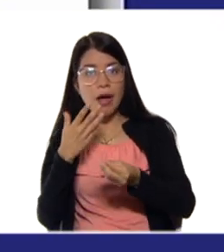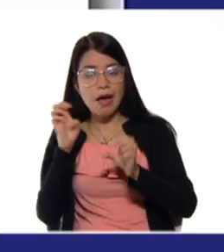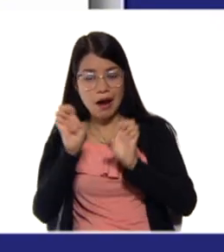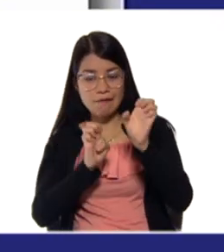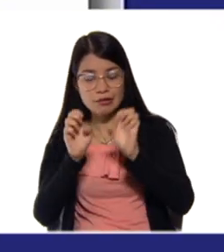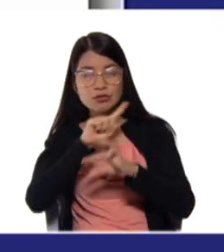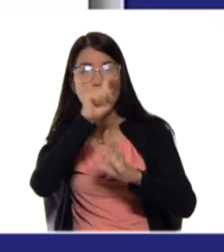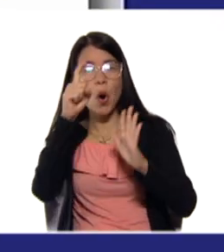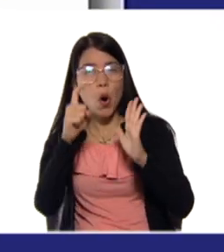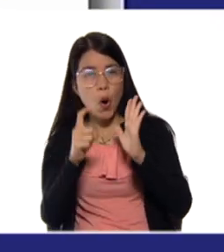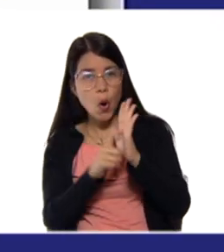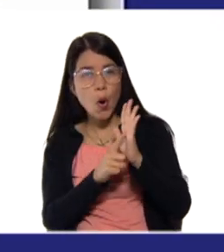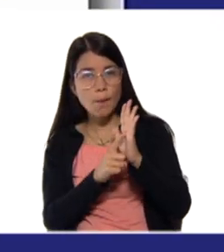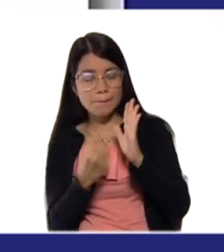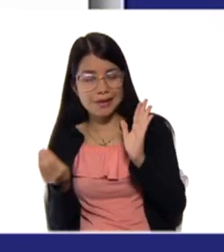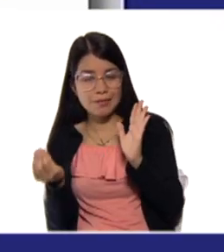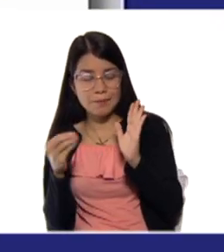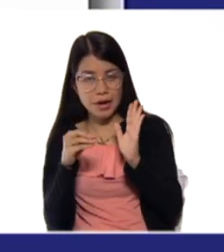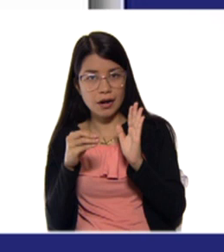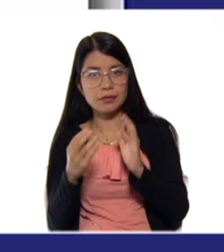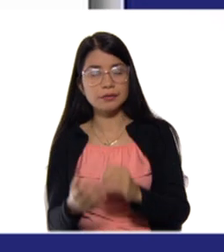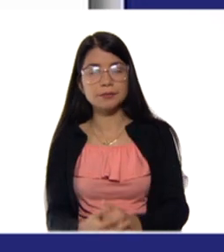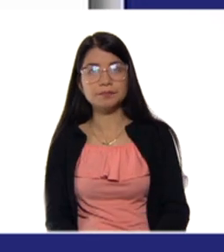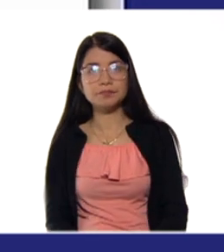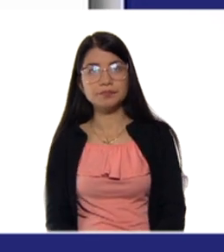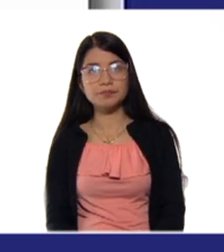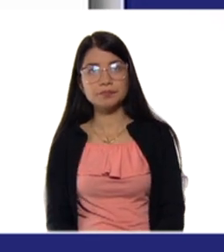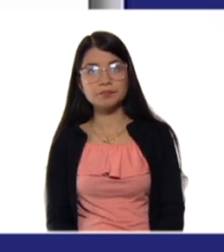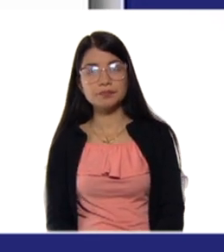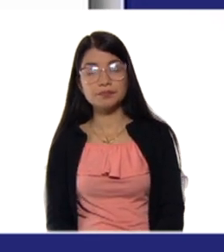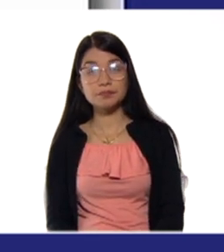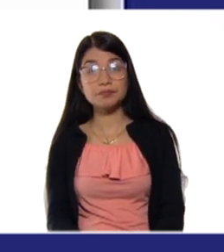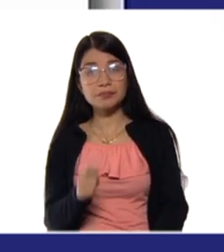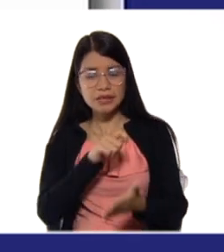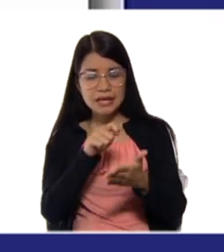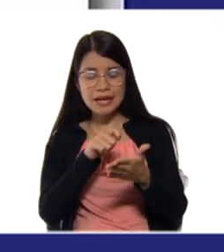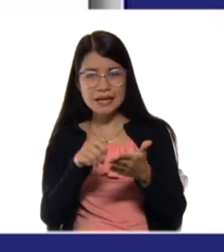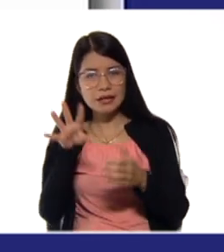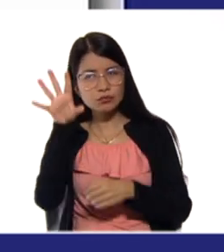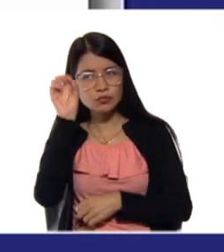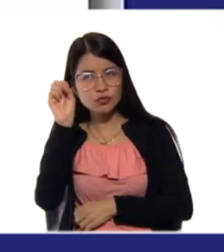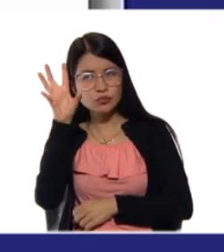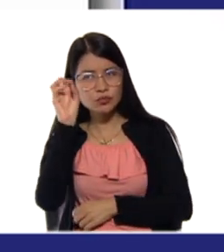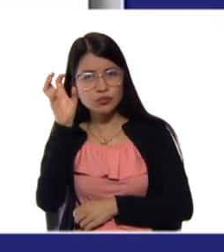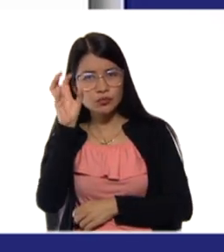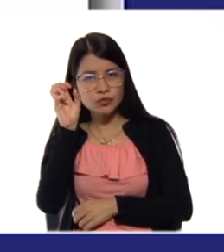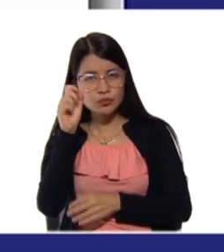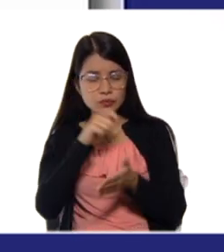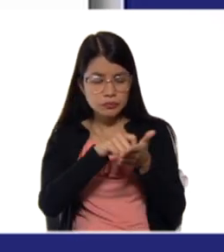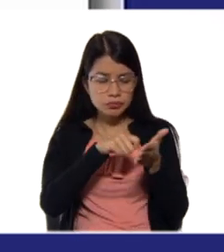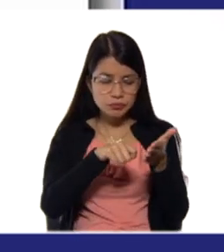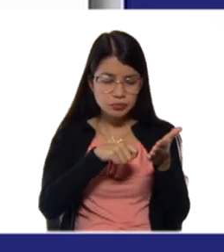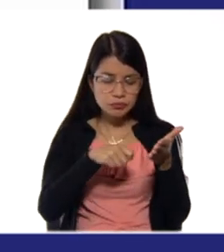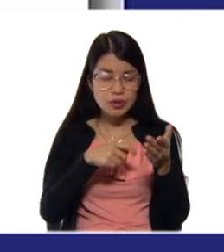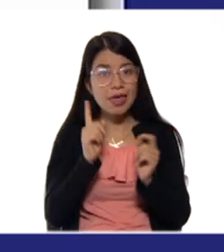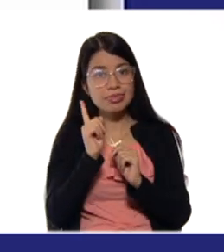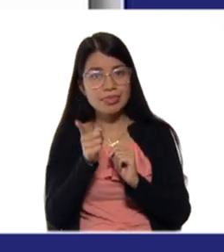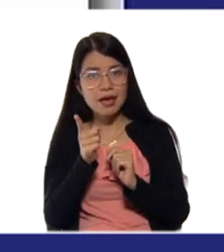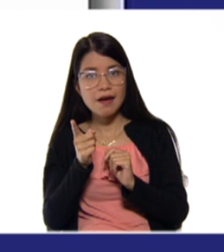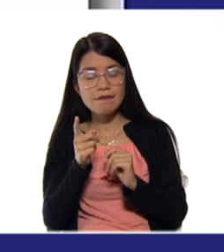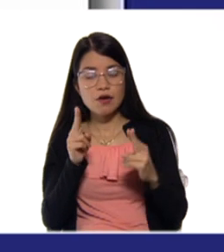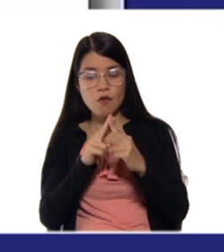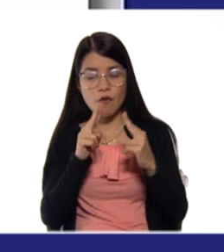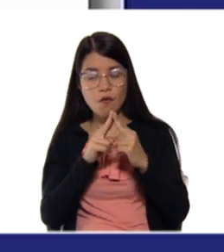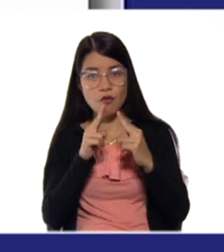orientaciones acerca de lo que es el registro de actividades. Para realizar el registro, debes conocer, por supuesto, las potencialidades,